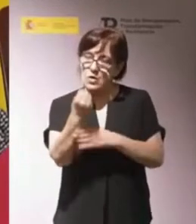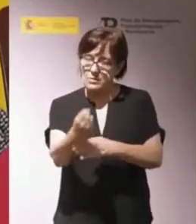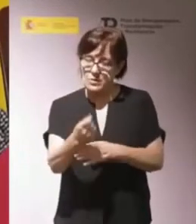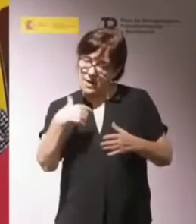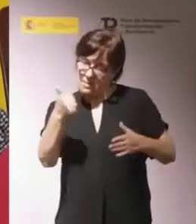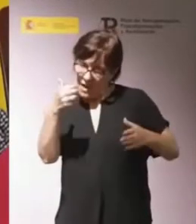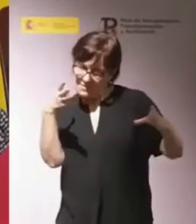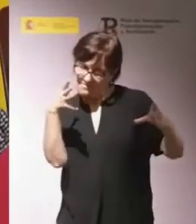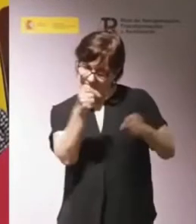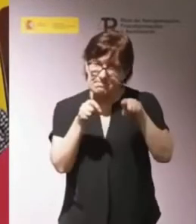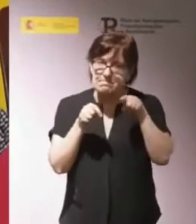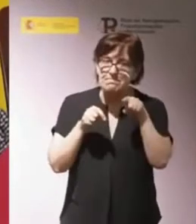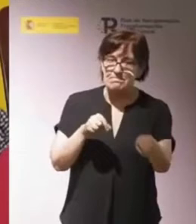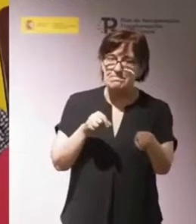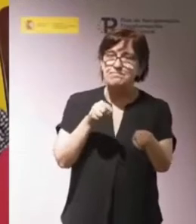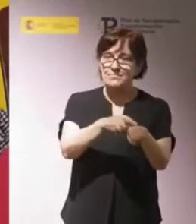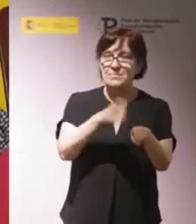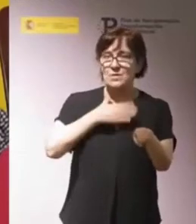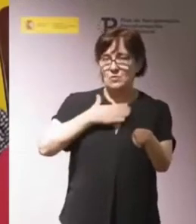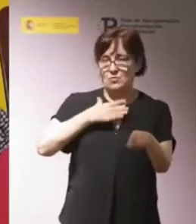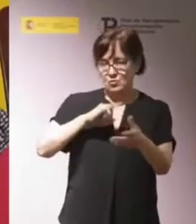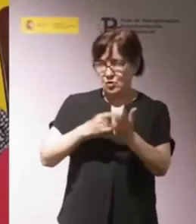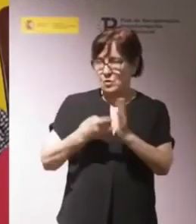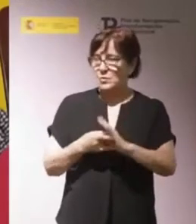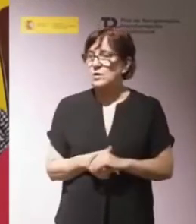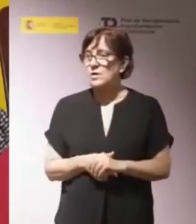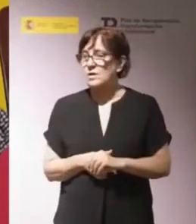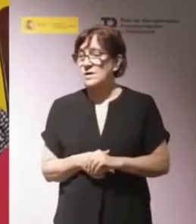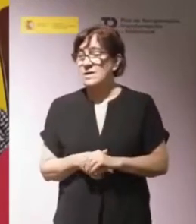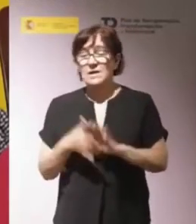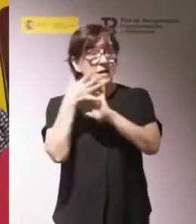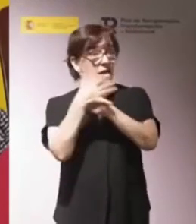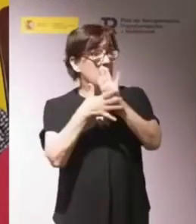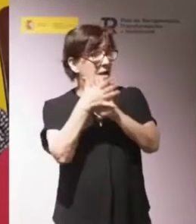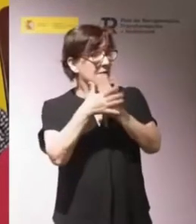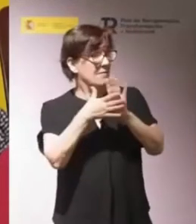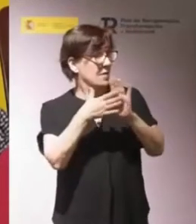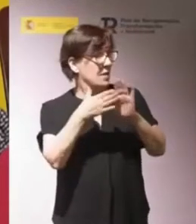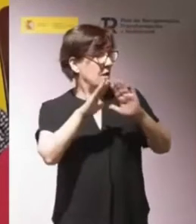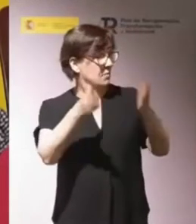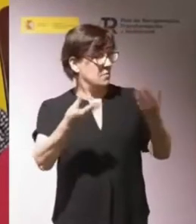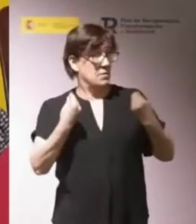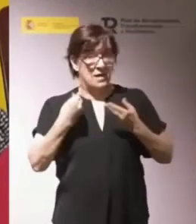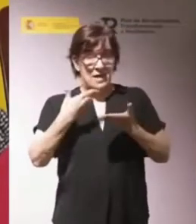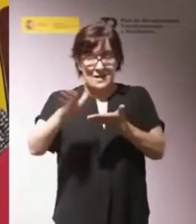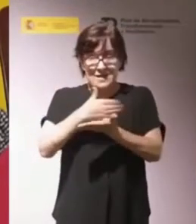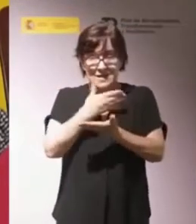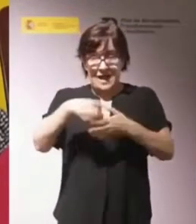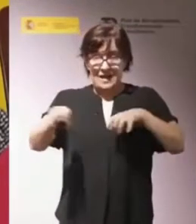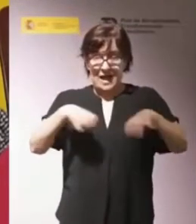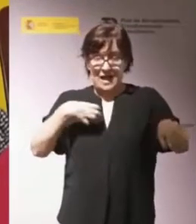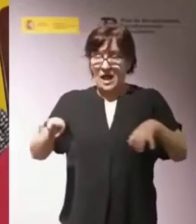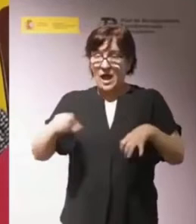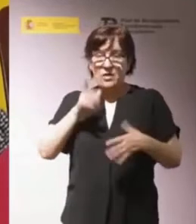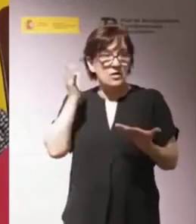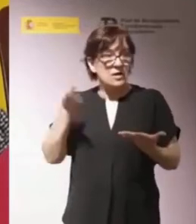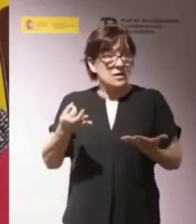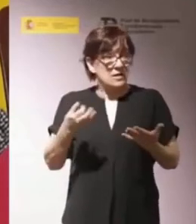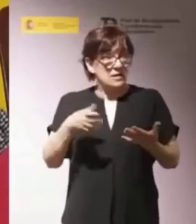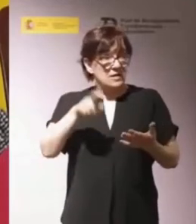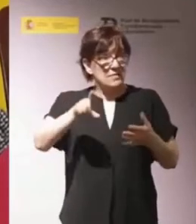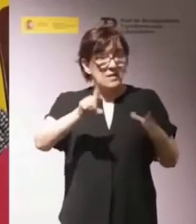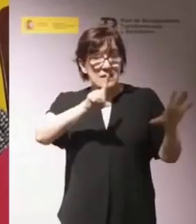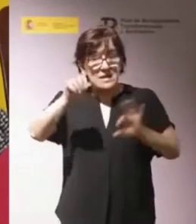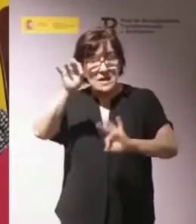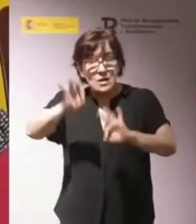focalizamos más intensamente nuestro proyecto, ¿no? Si hablamos de vivir en entornos segregados, estamos hablando que este